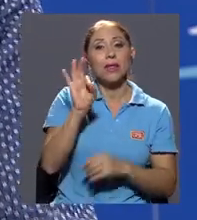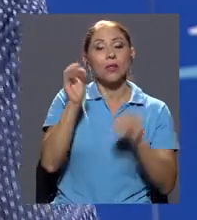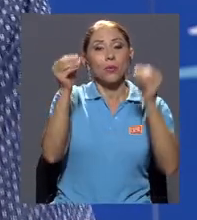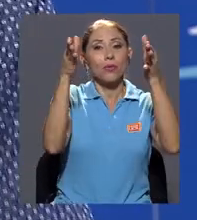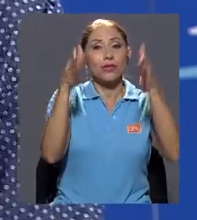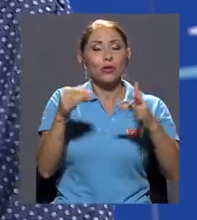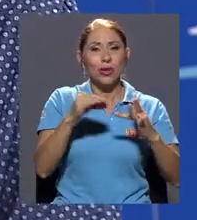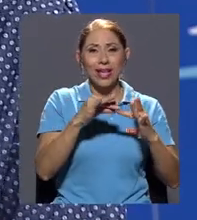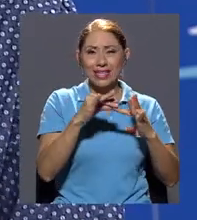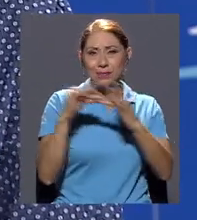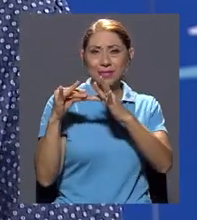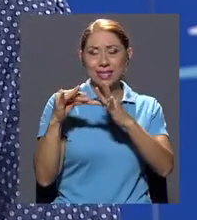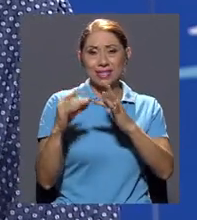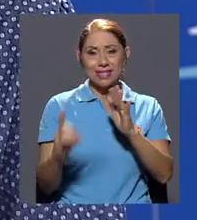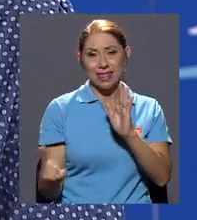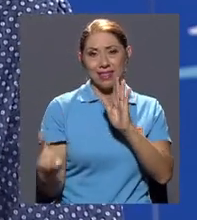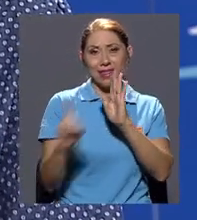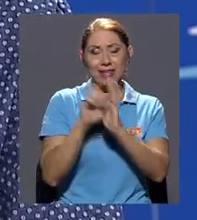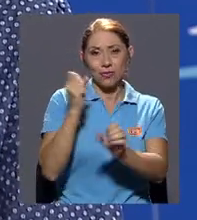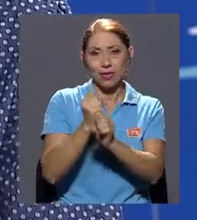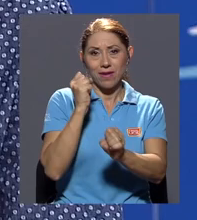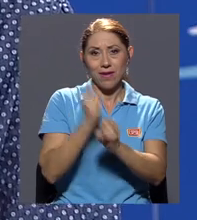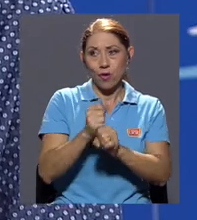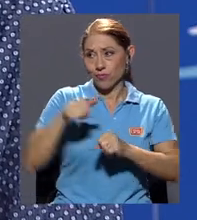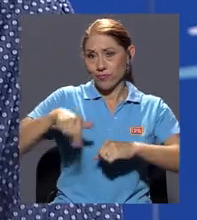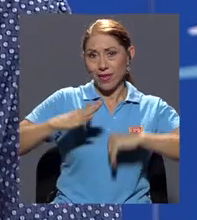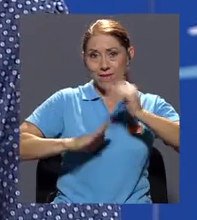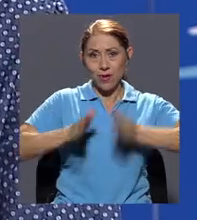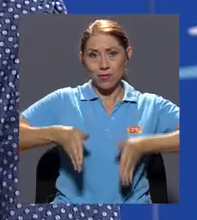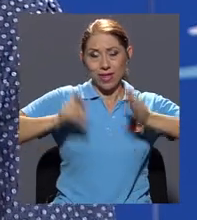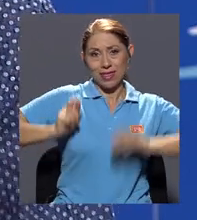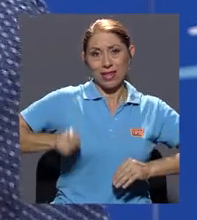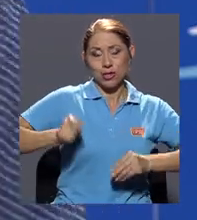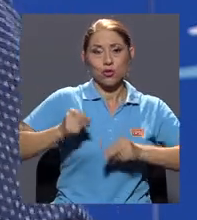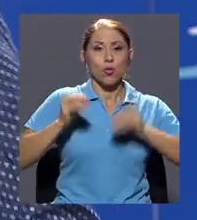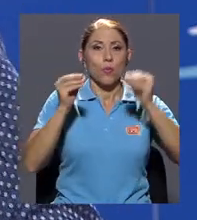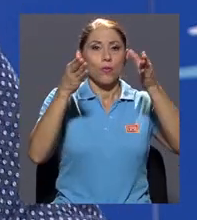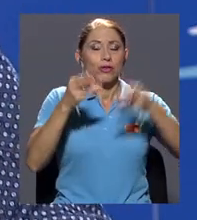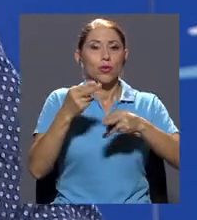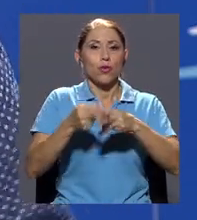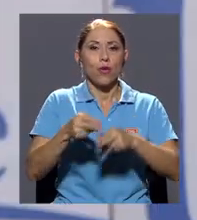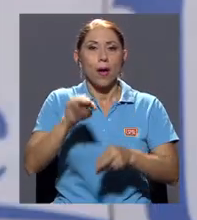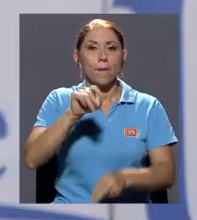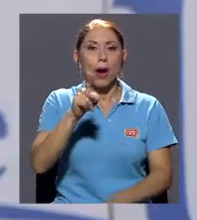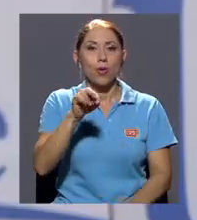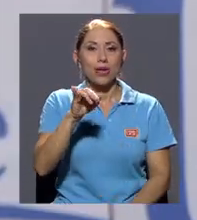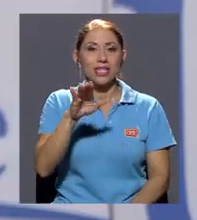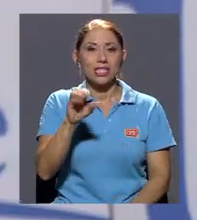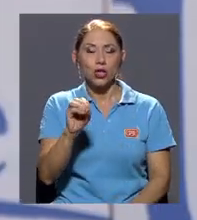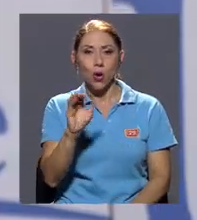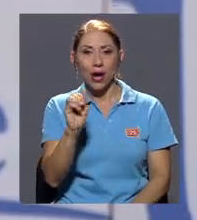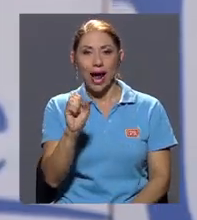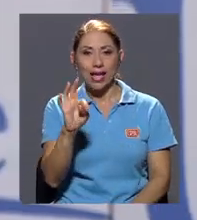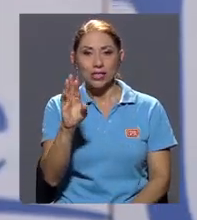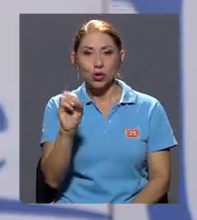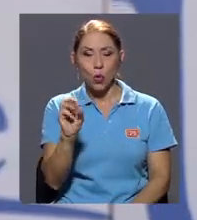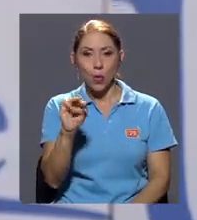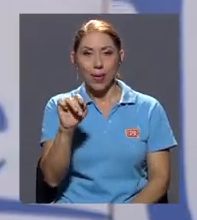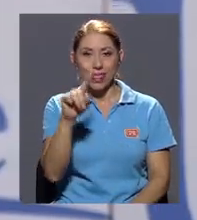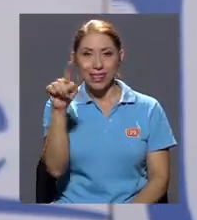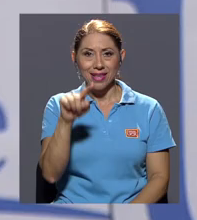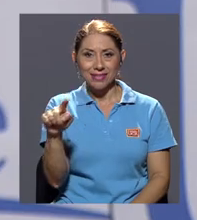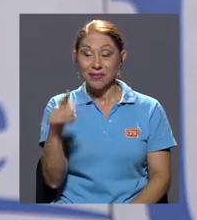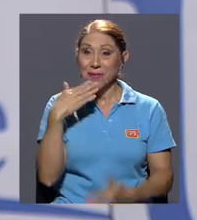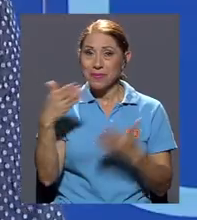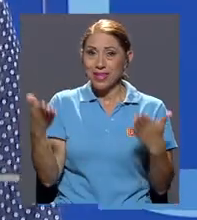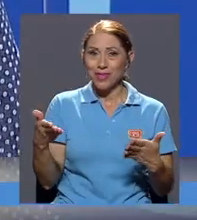especialista en Derecho del Trabajo de nuestra Facultad de Derecho, el profesor Mauricio Castro Méndez. Mauricio, bienvenido a Desde la U. Muchas gracias. Mauricio, he